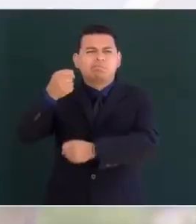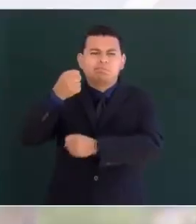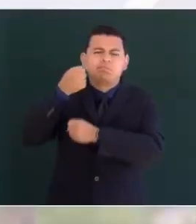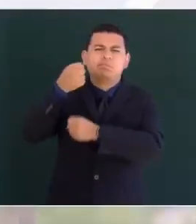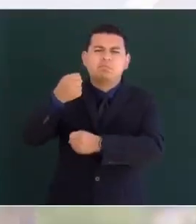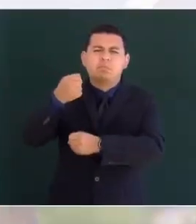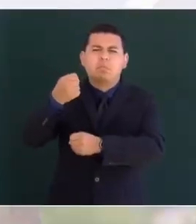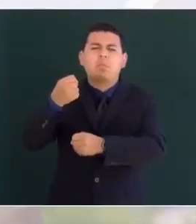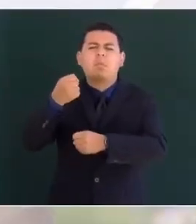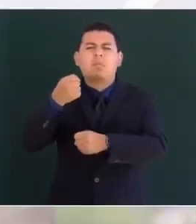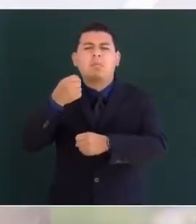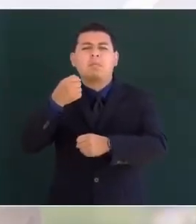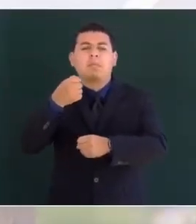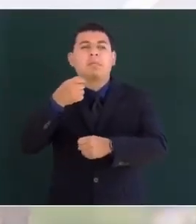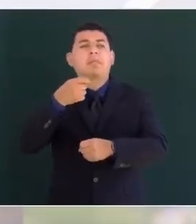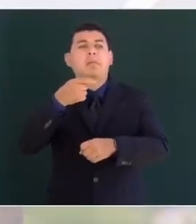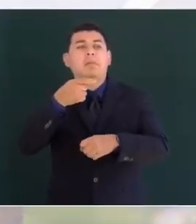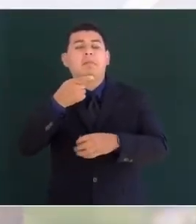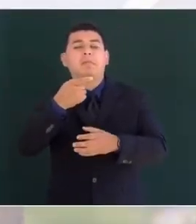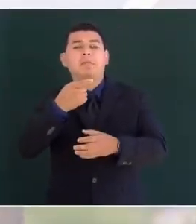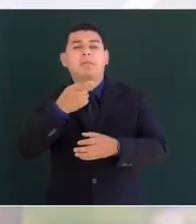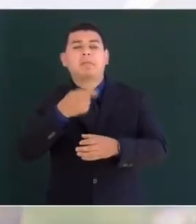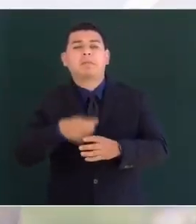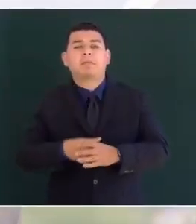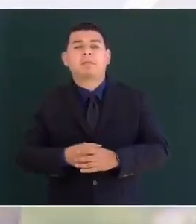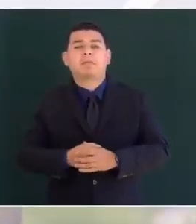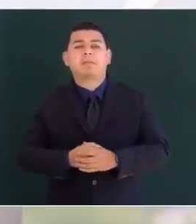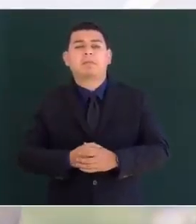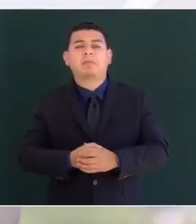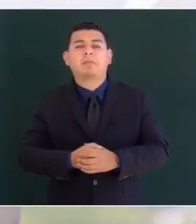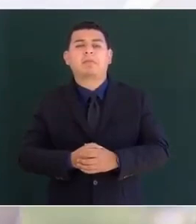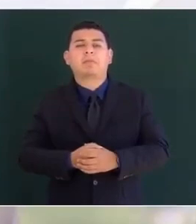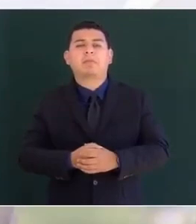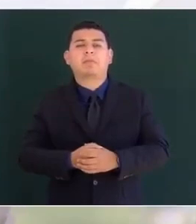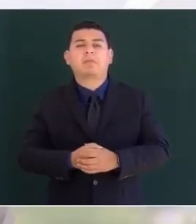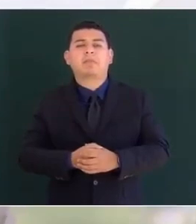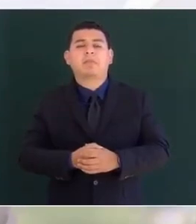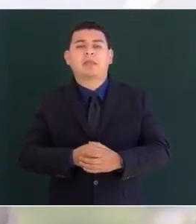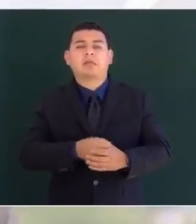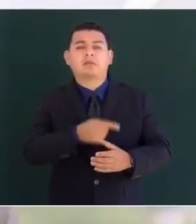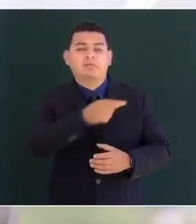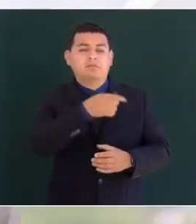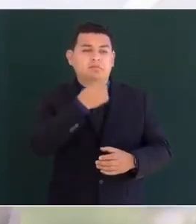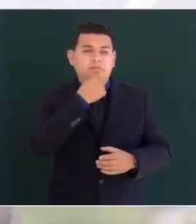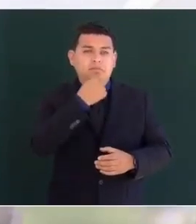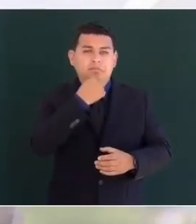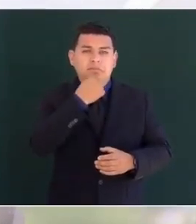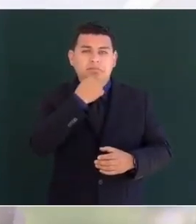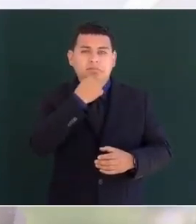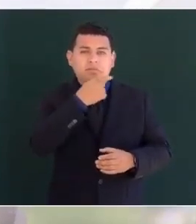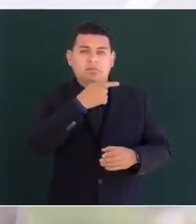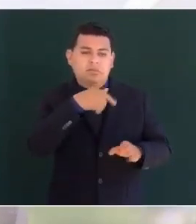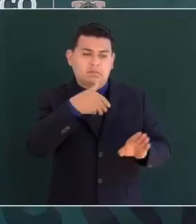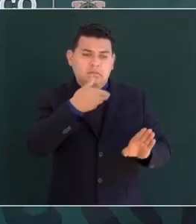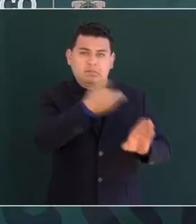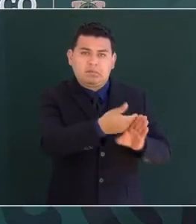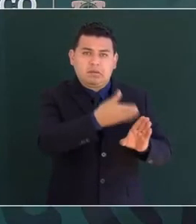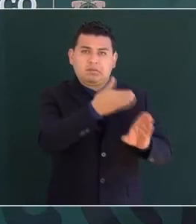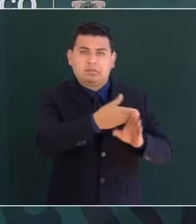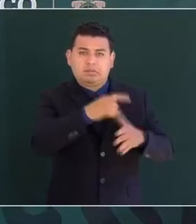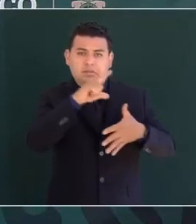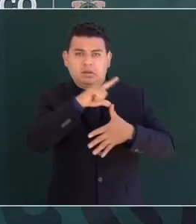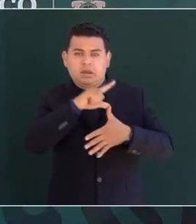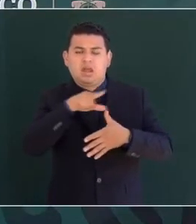en contra de los niños que han sido dañados con estas nuevas leyes latinoamericanas.